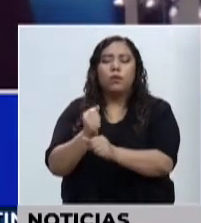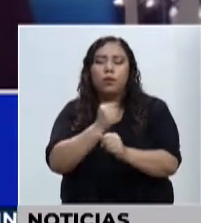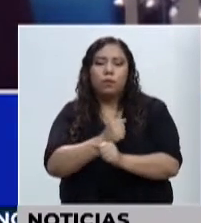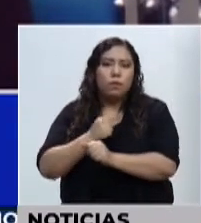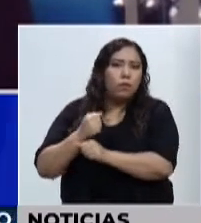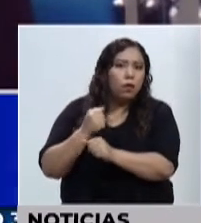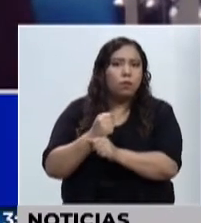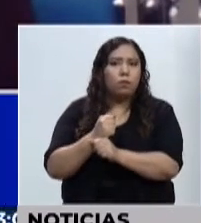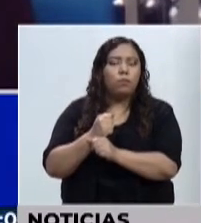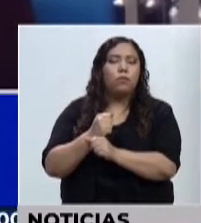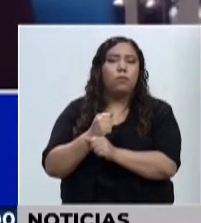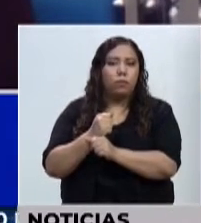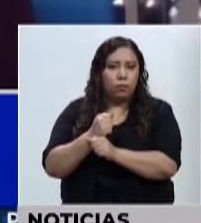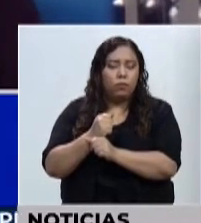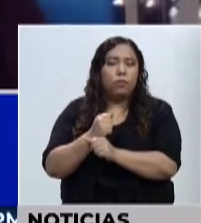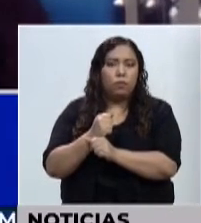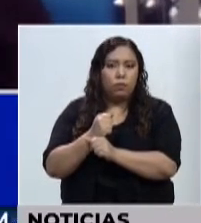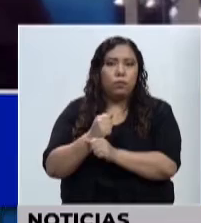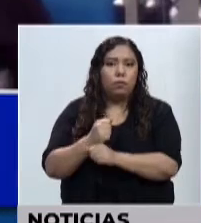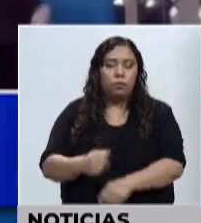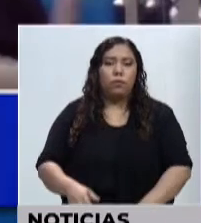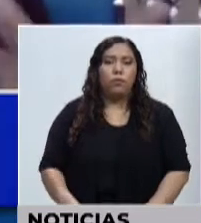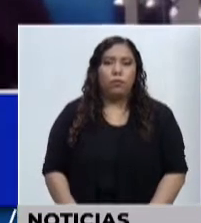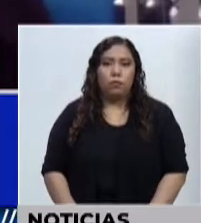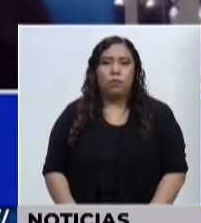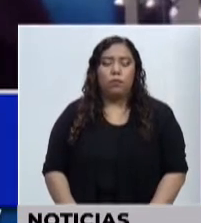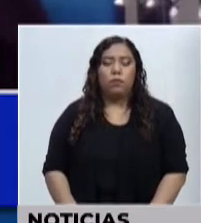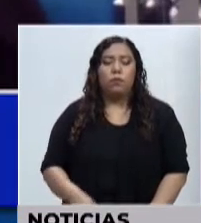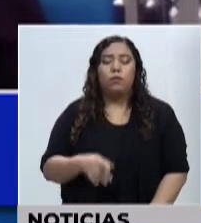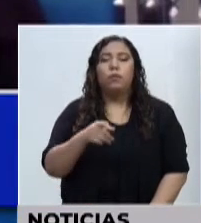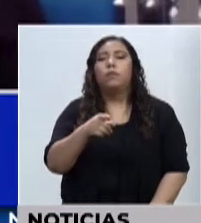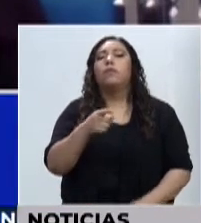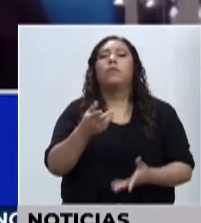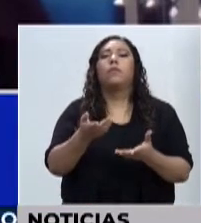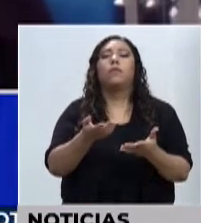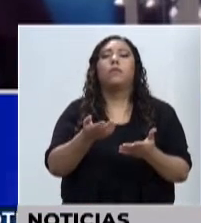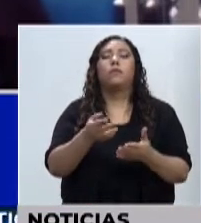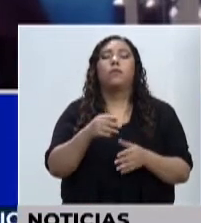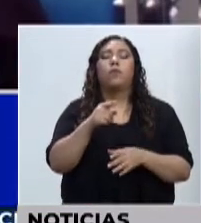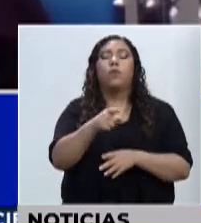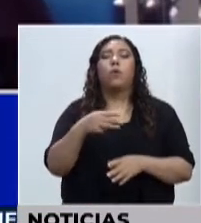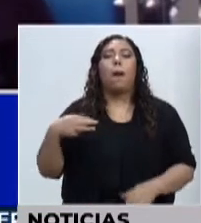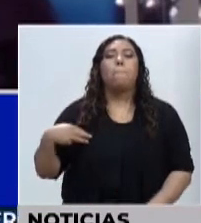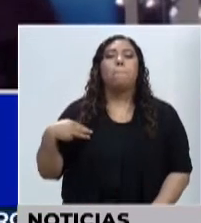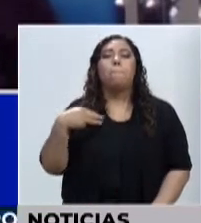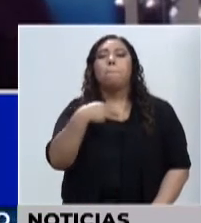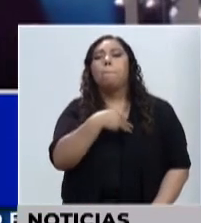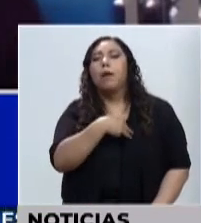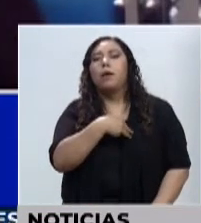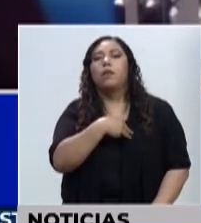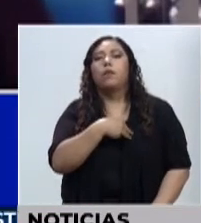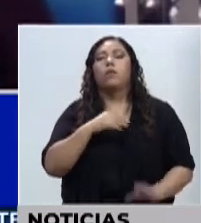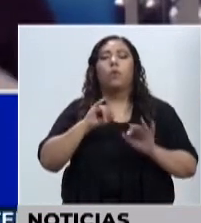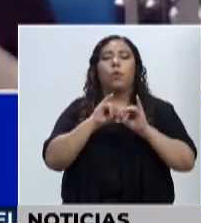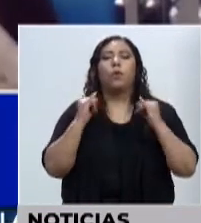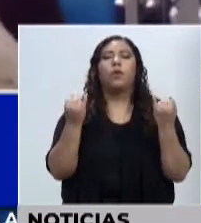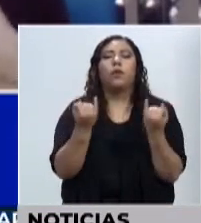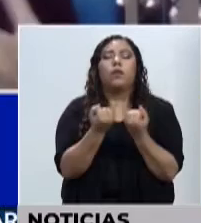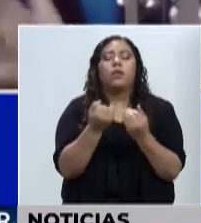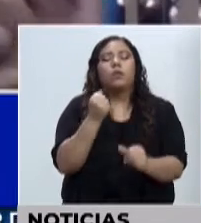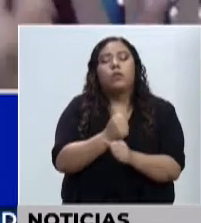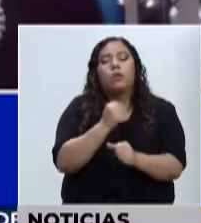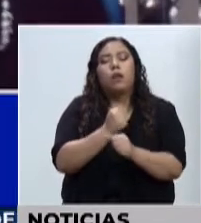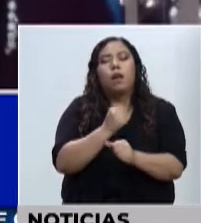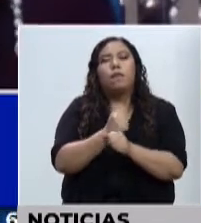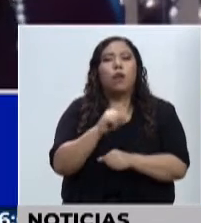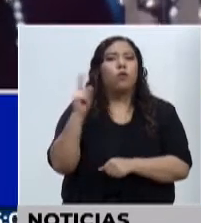cambien las condiciones de vida de la población. Vamos más allá de entregar un bien, vamos más allá de entregar una casa,